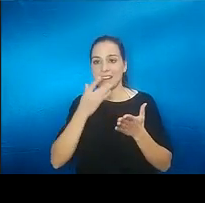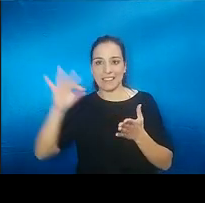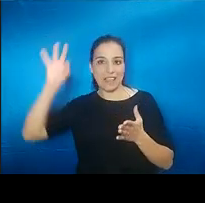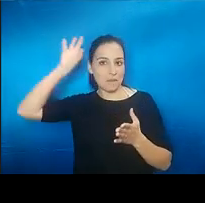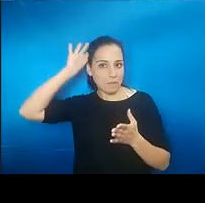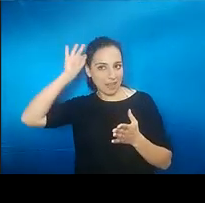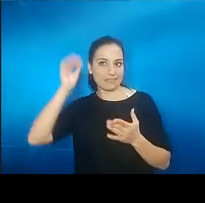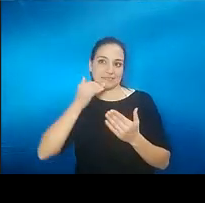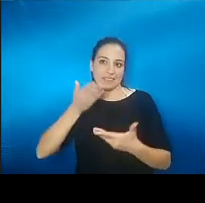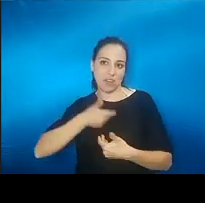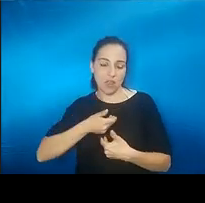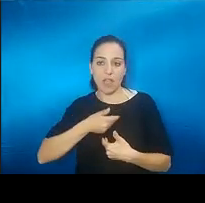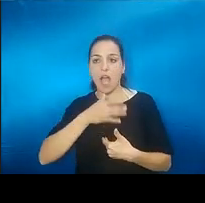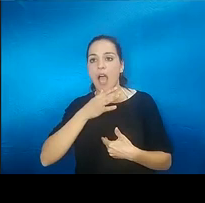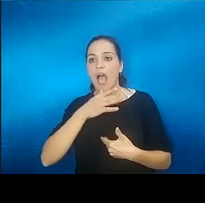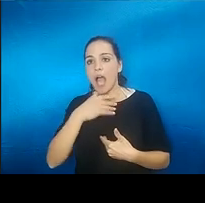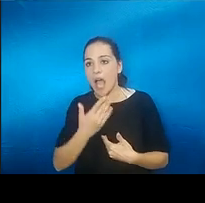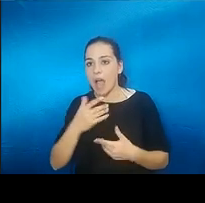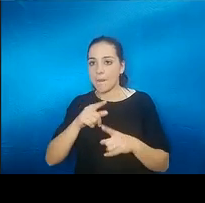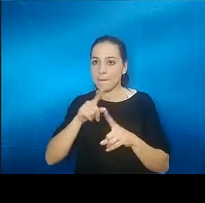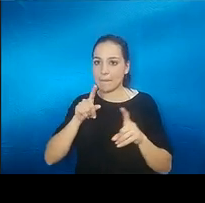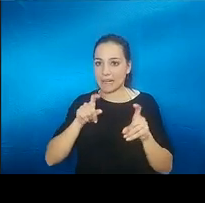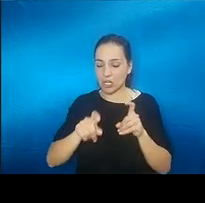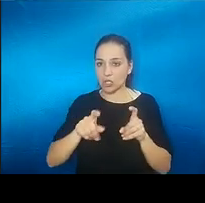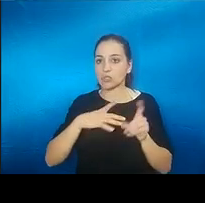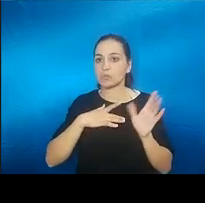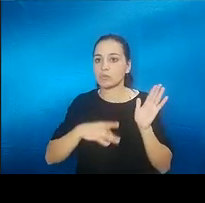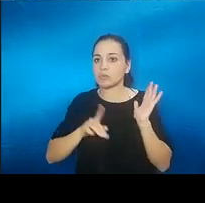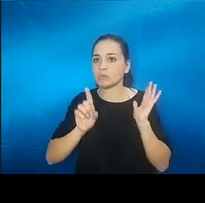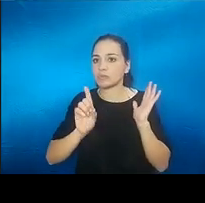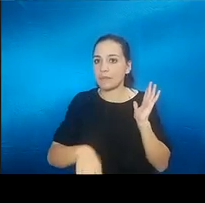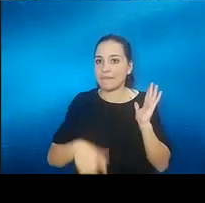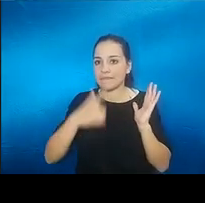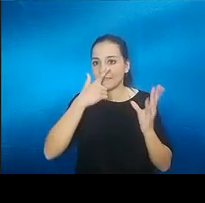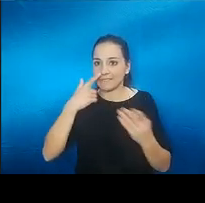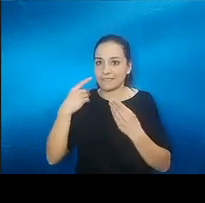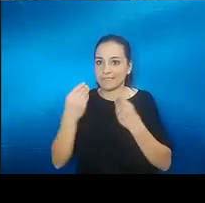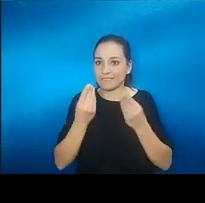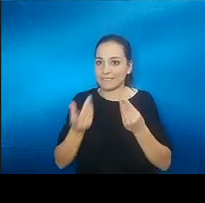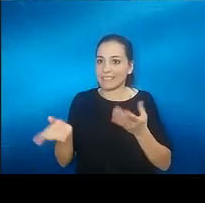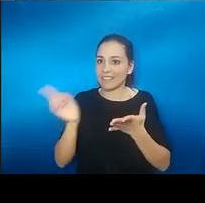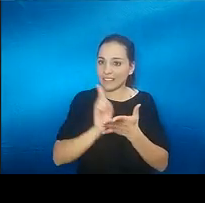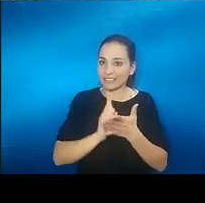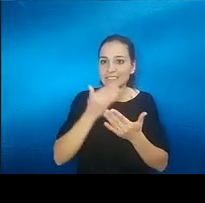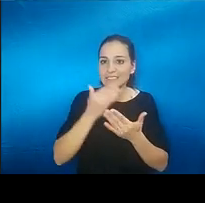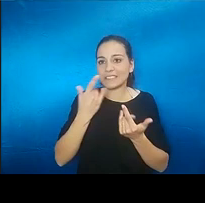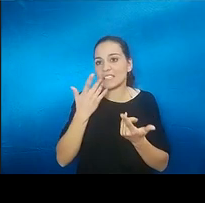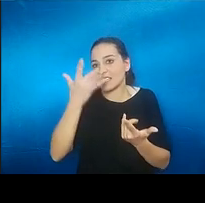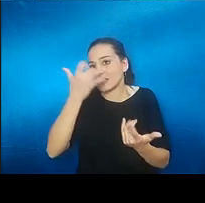podría recuperar el olfato con ese tipo de implante